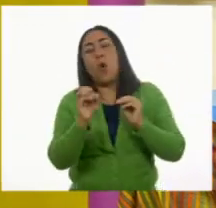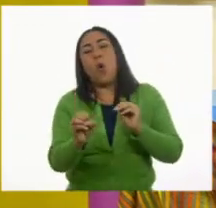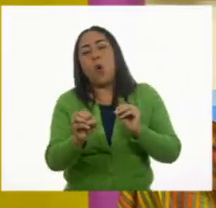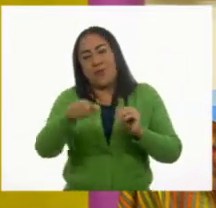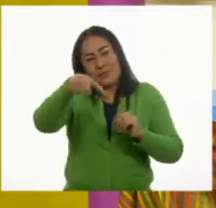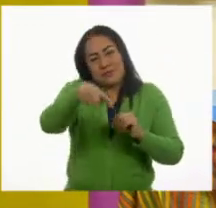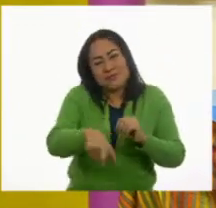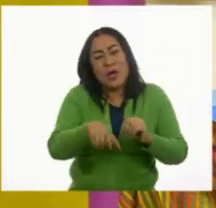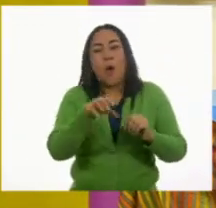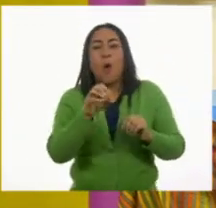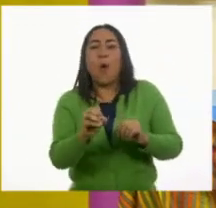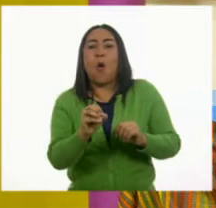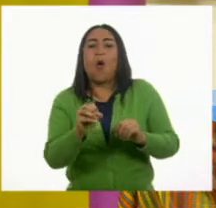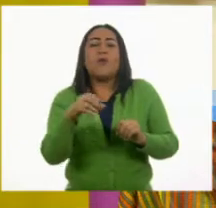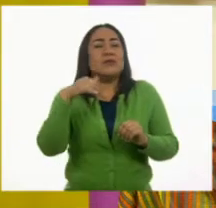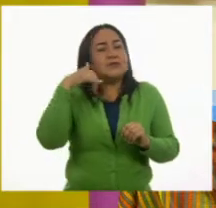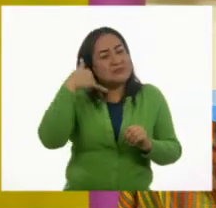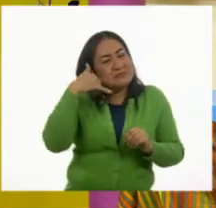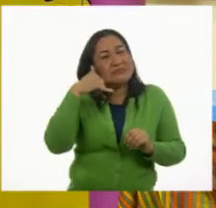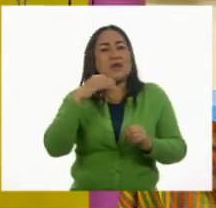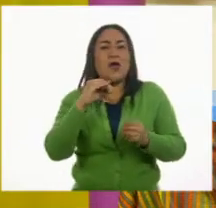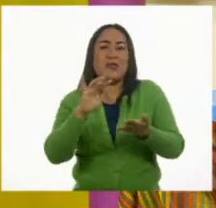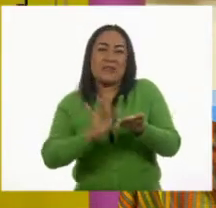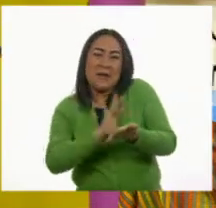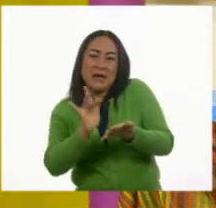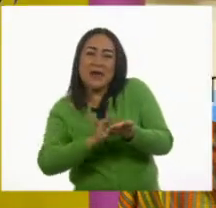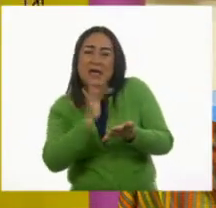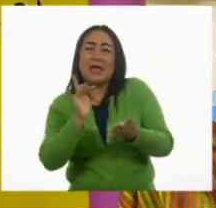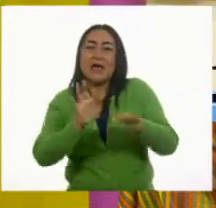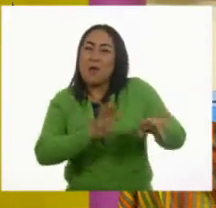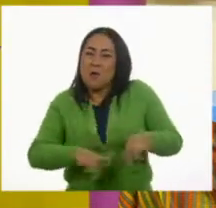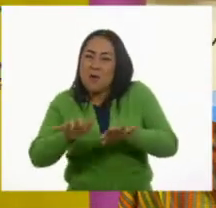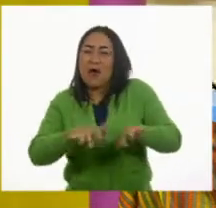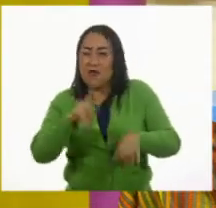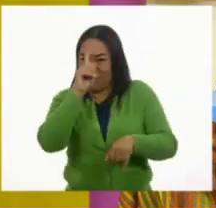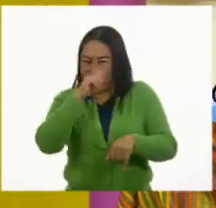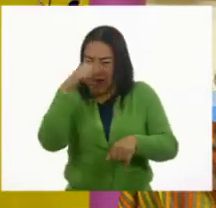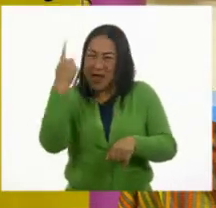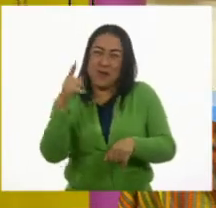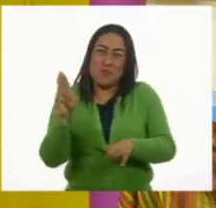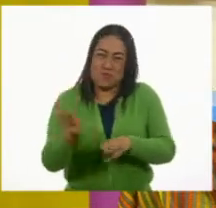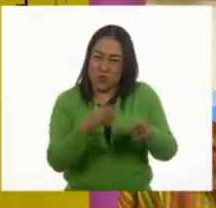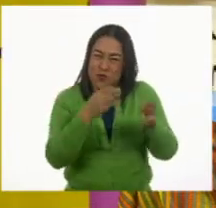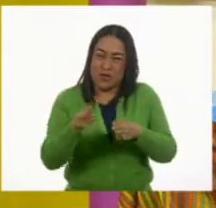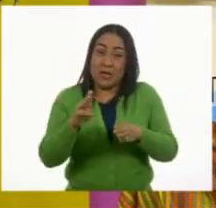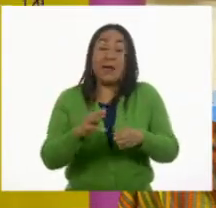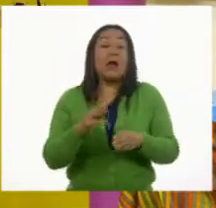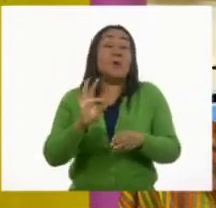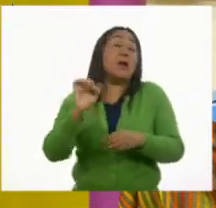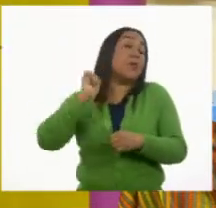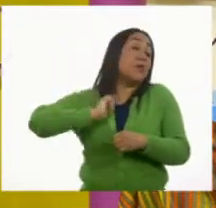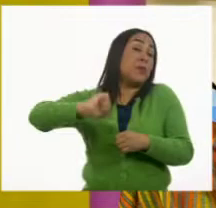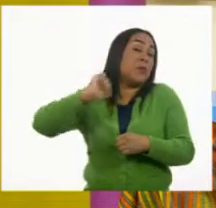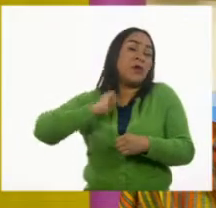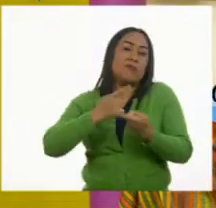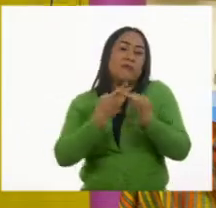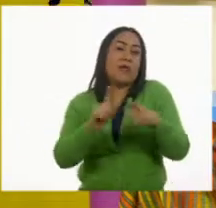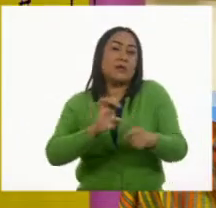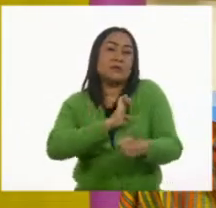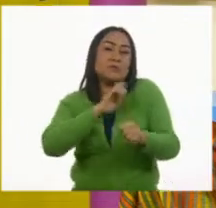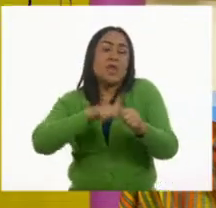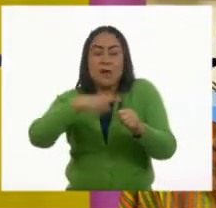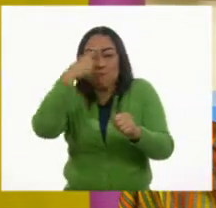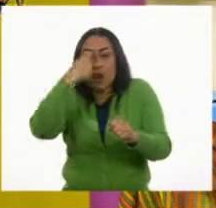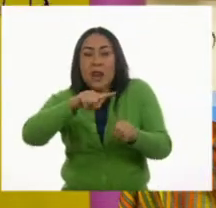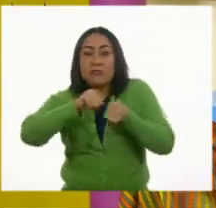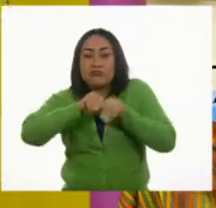hasta en un dispositivo electrónico como un celular o una computadora, en aquella época había aparatos especiales para la